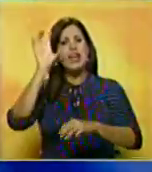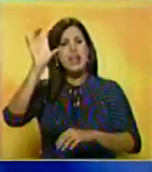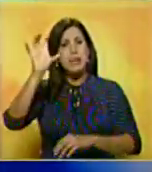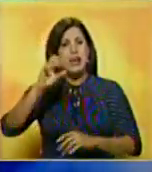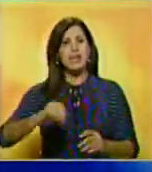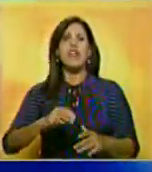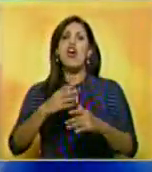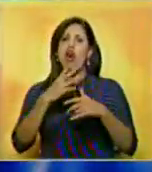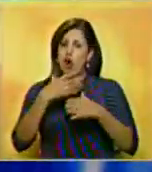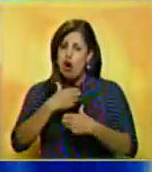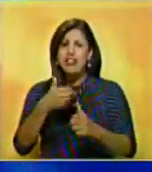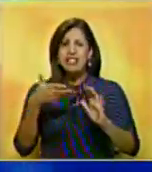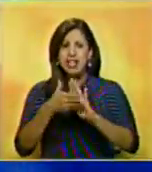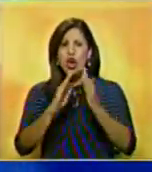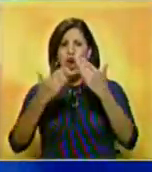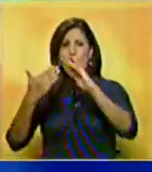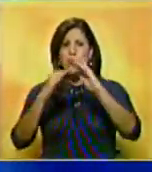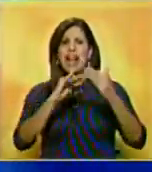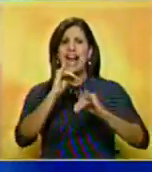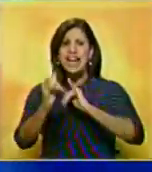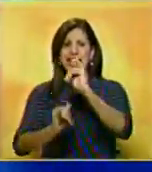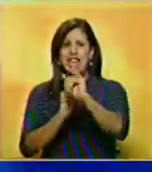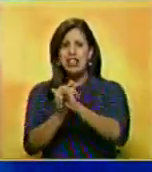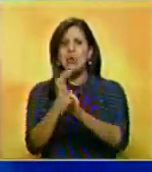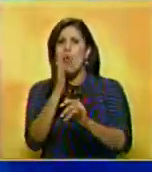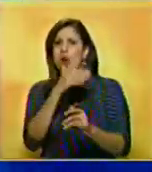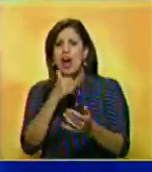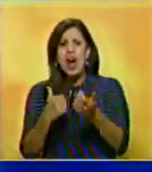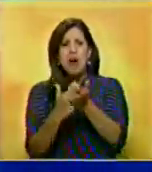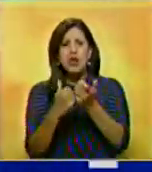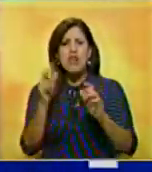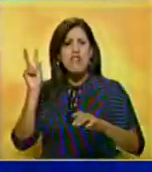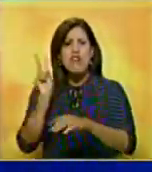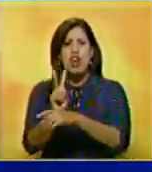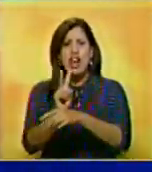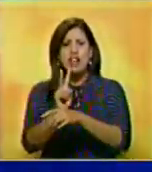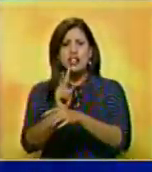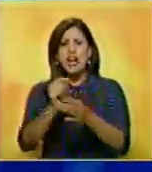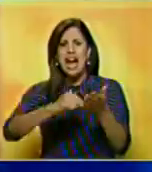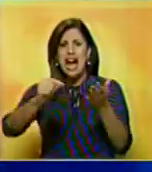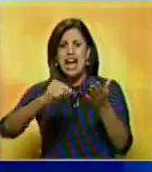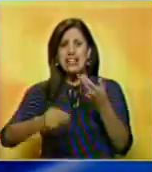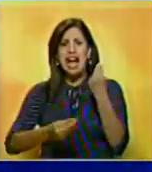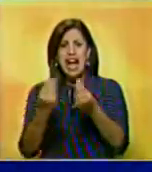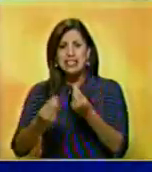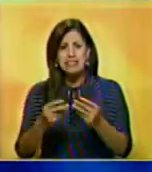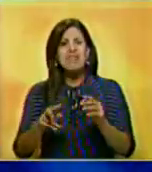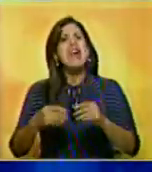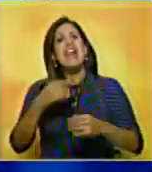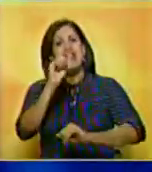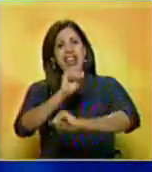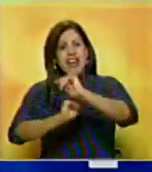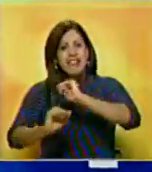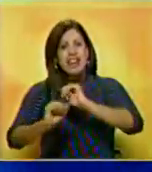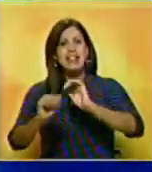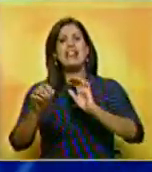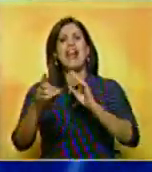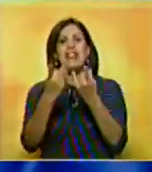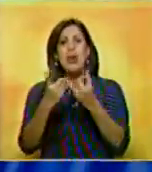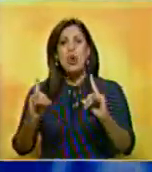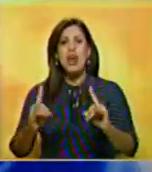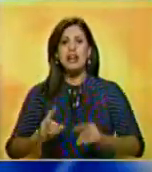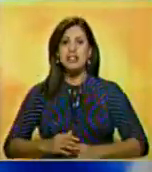país. Confían que la comunidad internacional no avalará una violación a la Carta Magna y activarán mecanismos en defensa de la